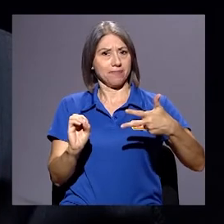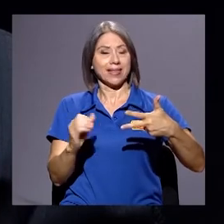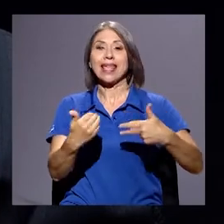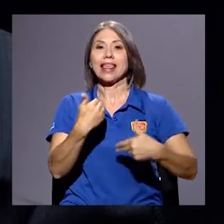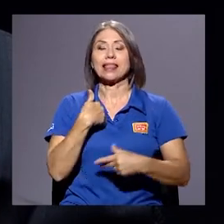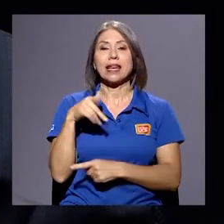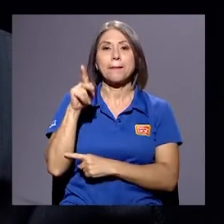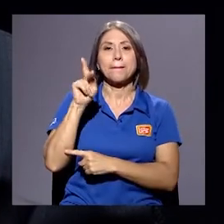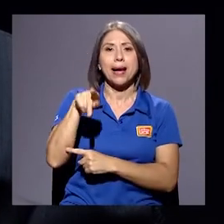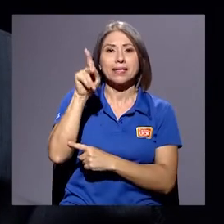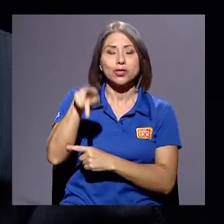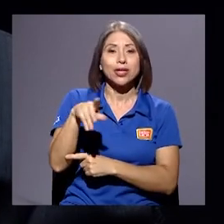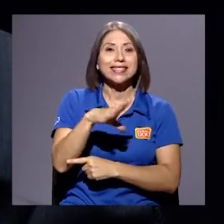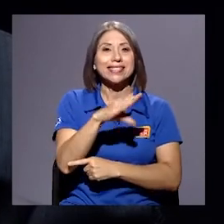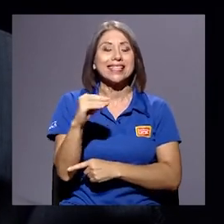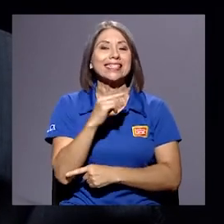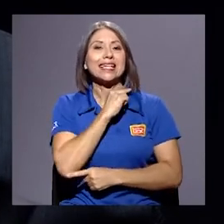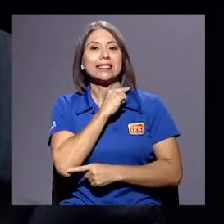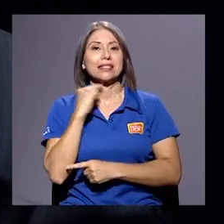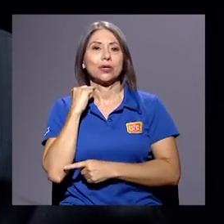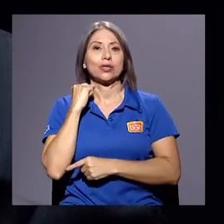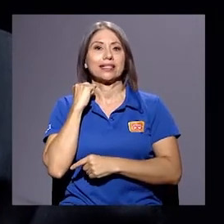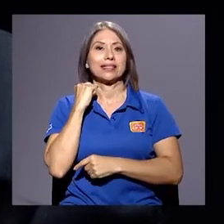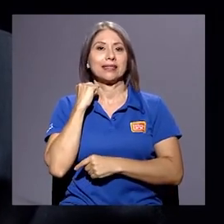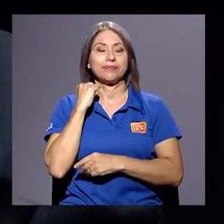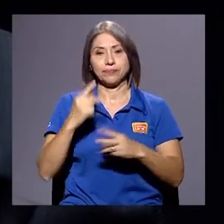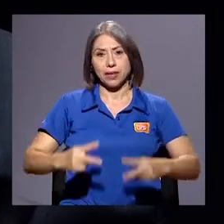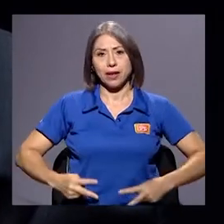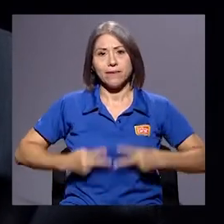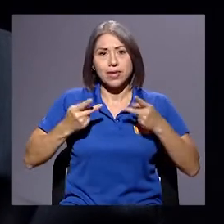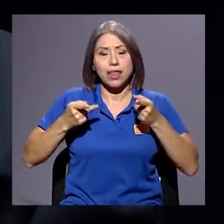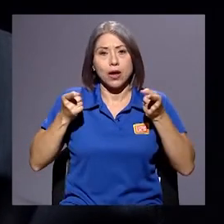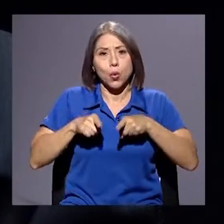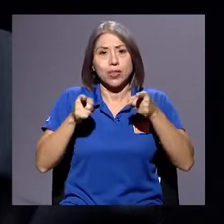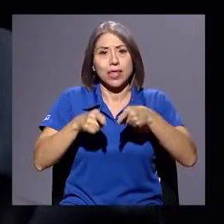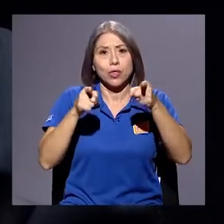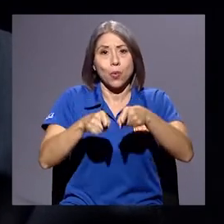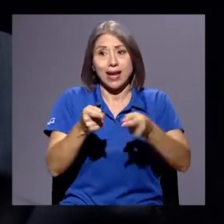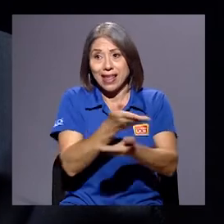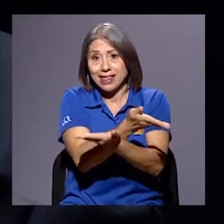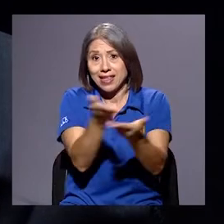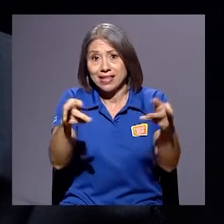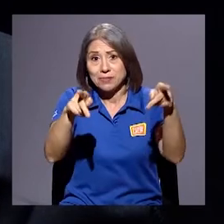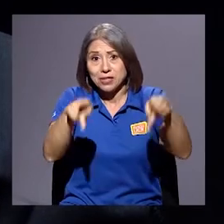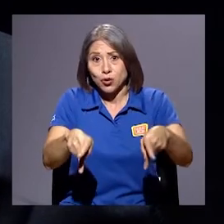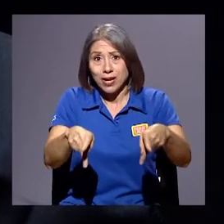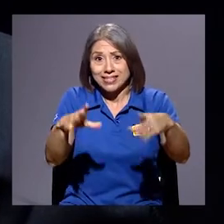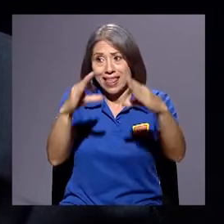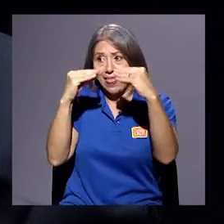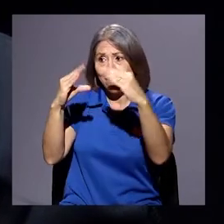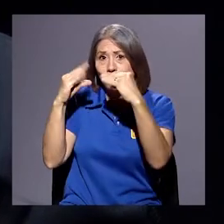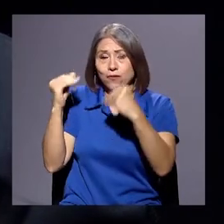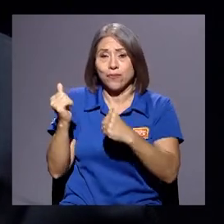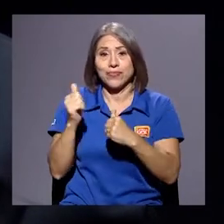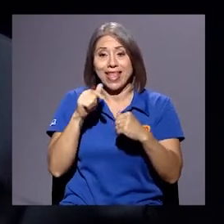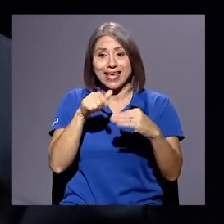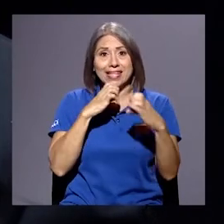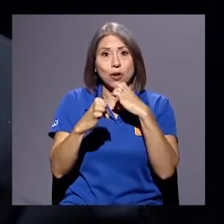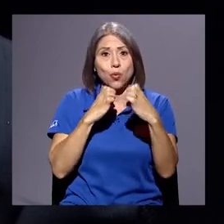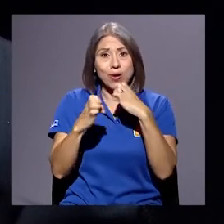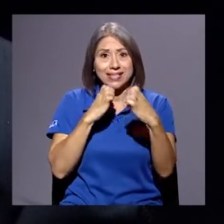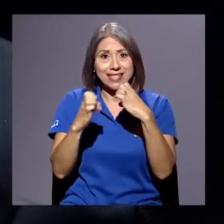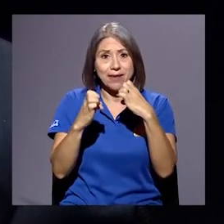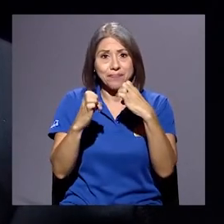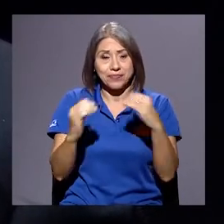sobre la vida cotidiana de los informantes. Un 32% de esta encuesta de carácter